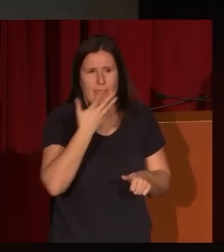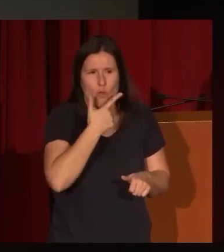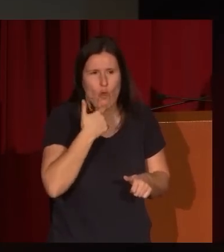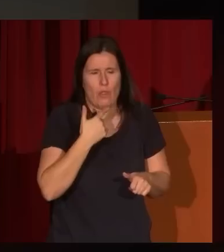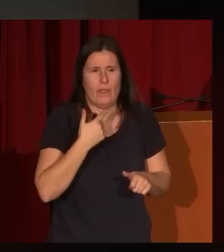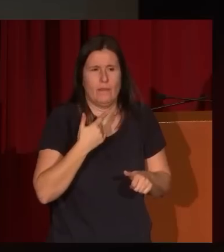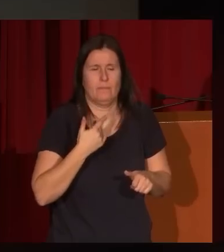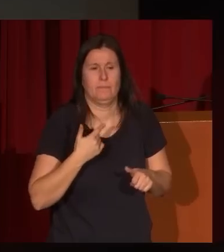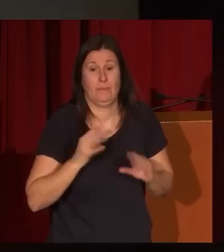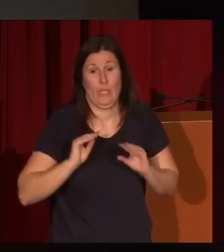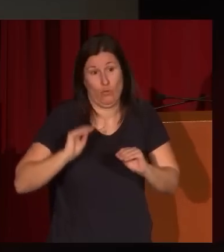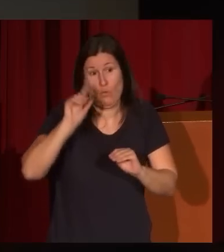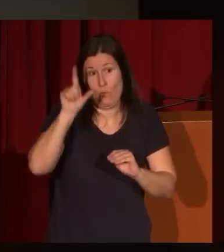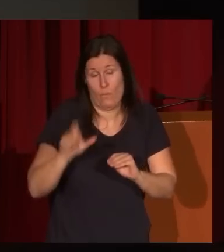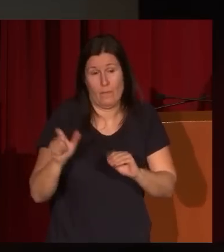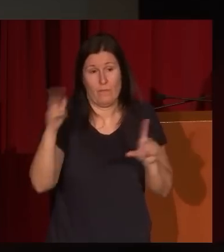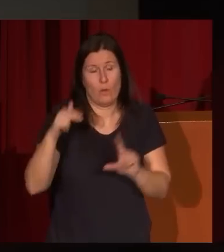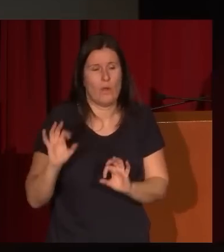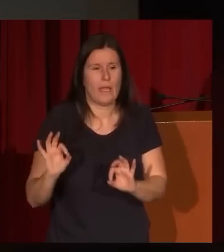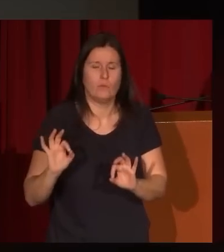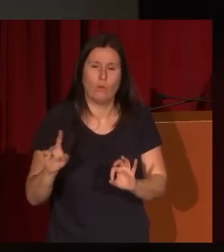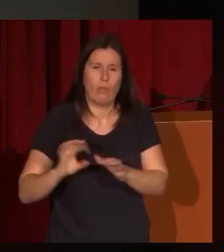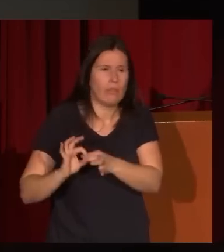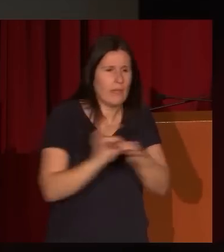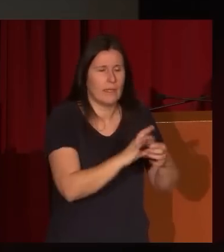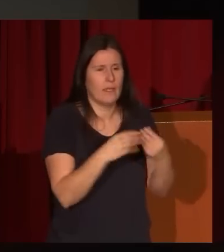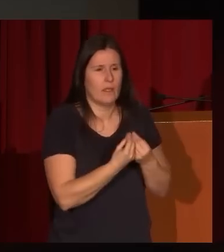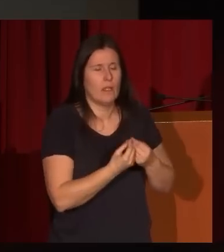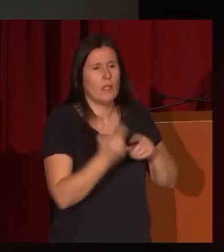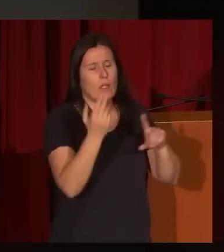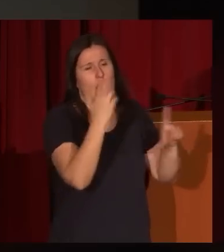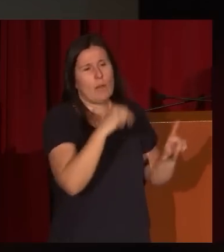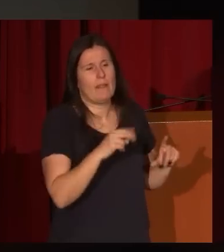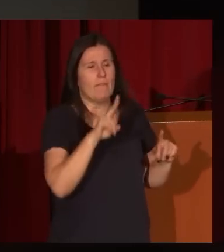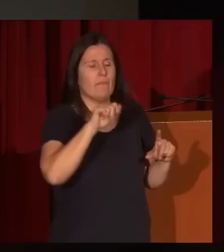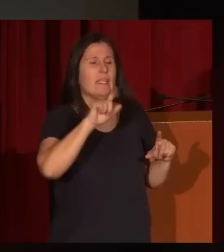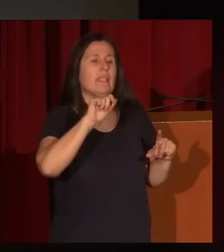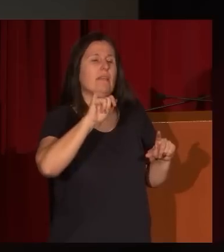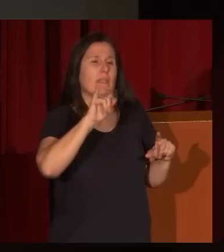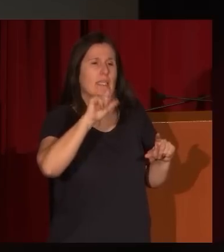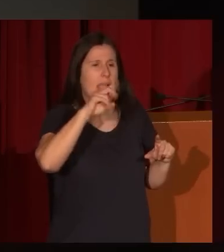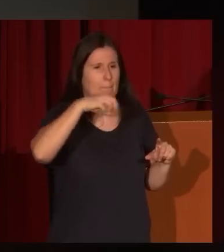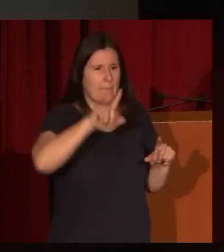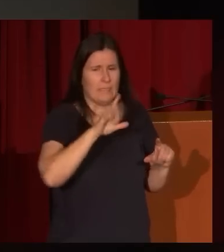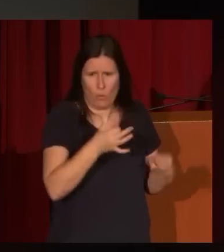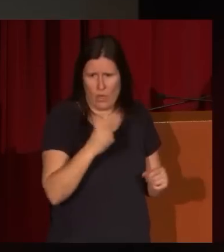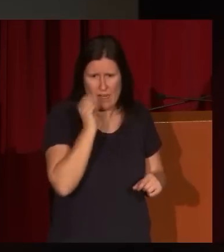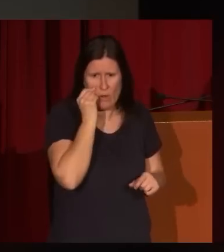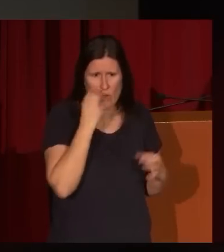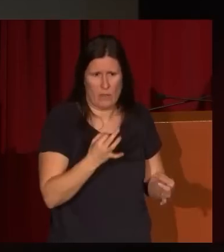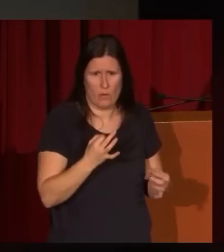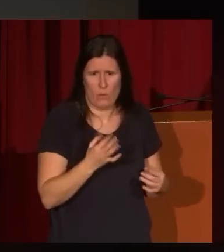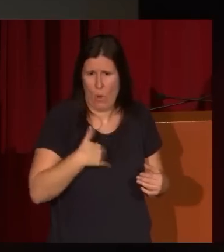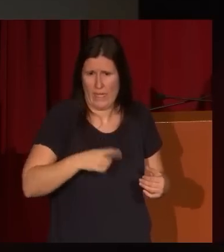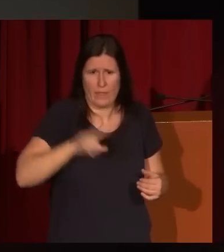tangencialmente de su figura es su cercanía con la obra de Genaro Pérez Villamil. Ustedes habrán oído, nos habrán oído a cualquiera de nosotros